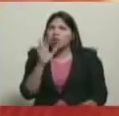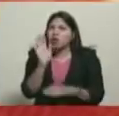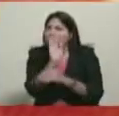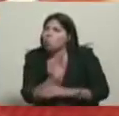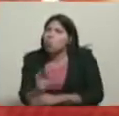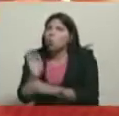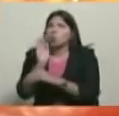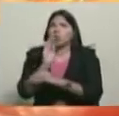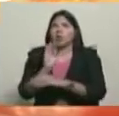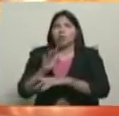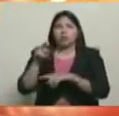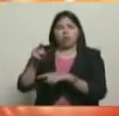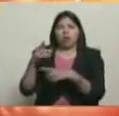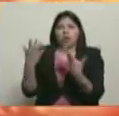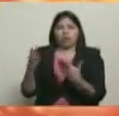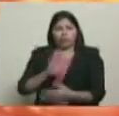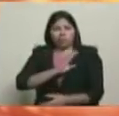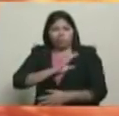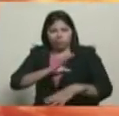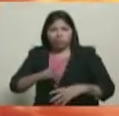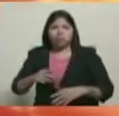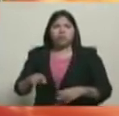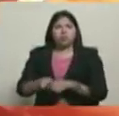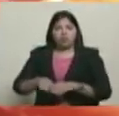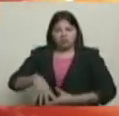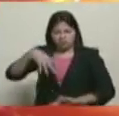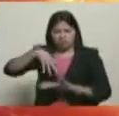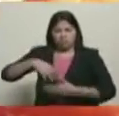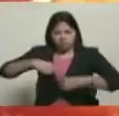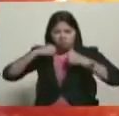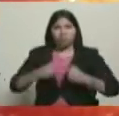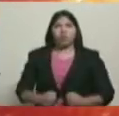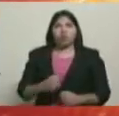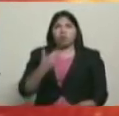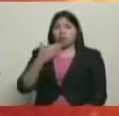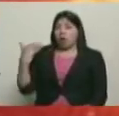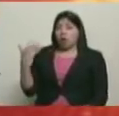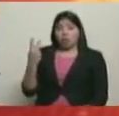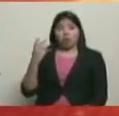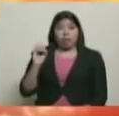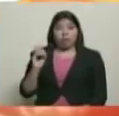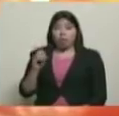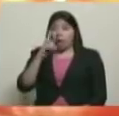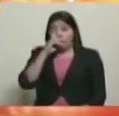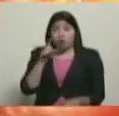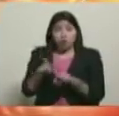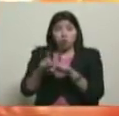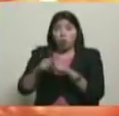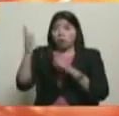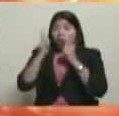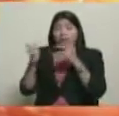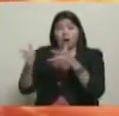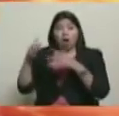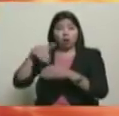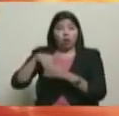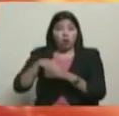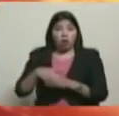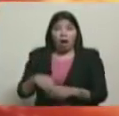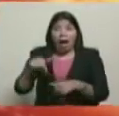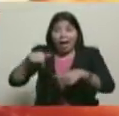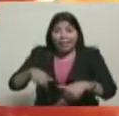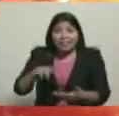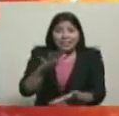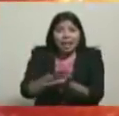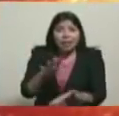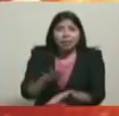Hugo Chávez a nuestro pueblo hace 20 años, cuando ganó las elecciones presidenciales. De manera que la tranquilidad en este